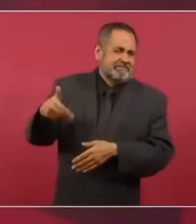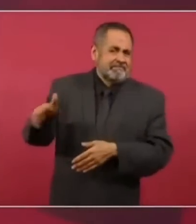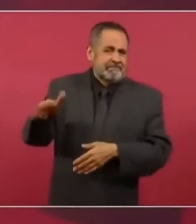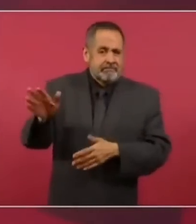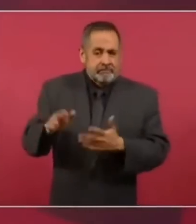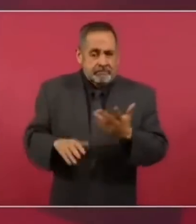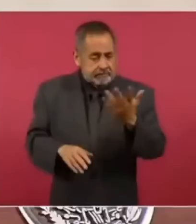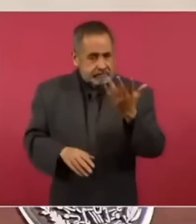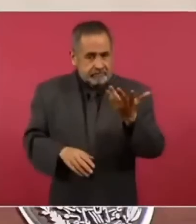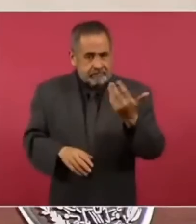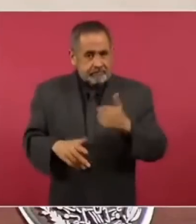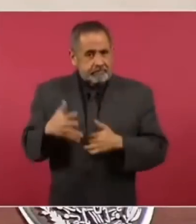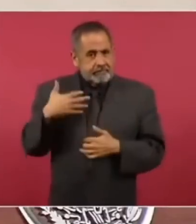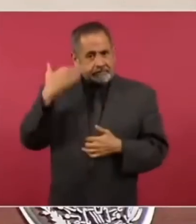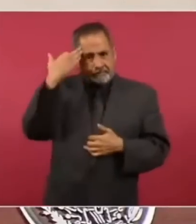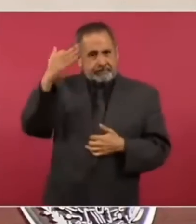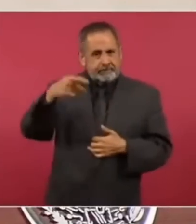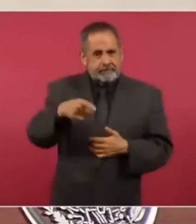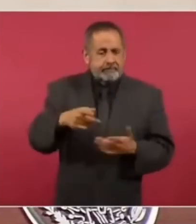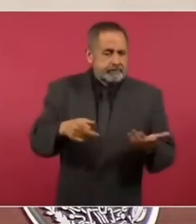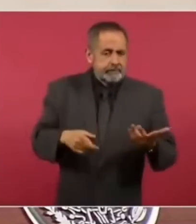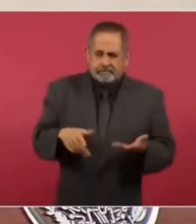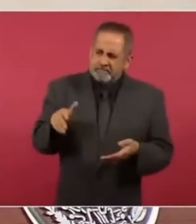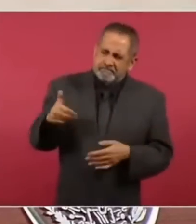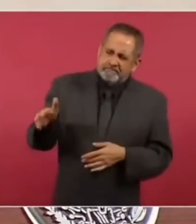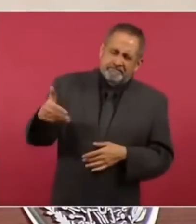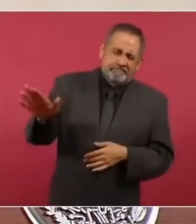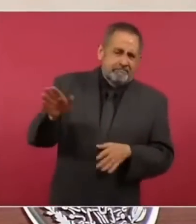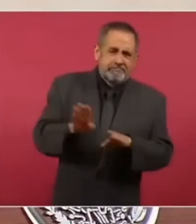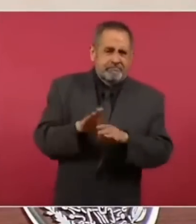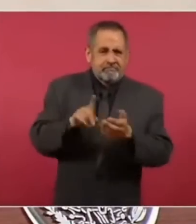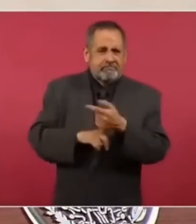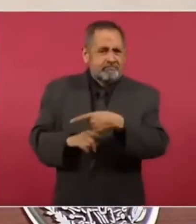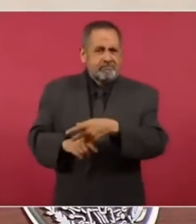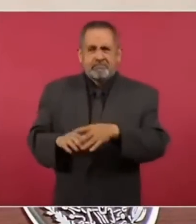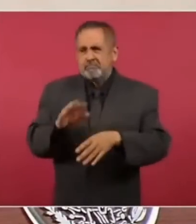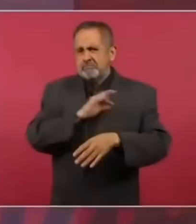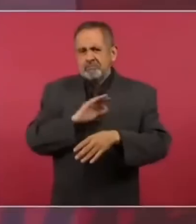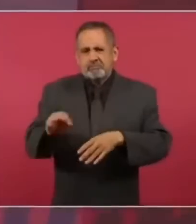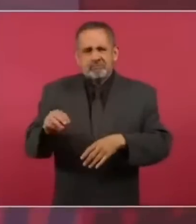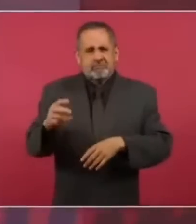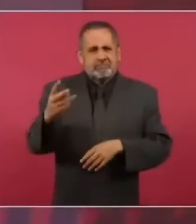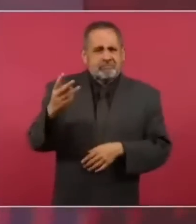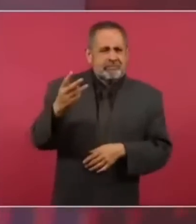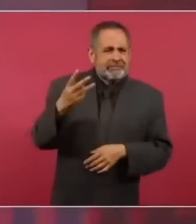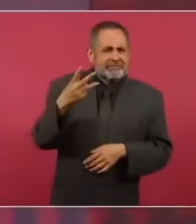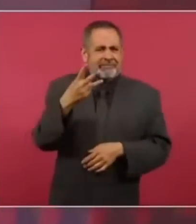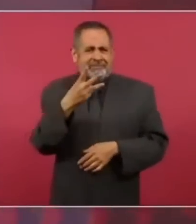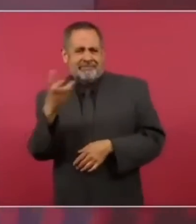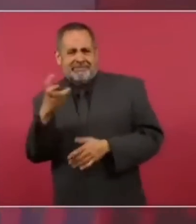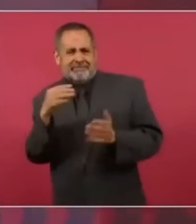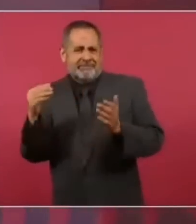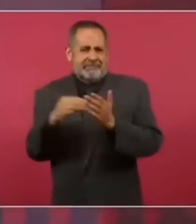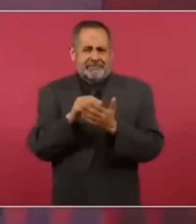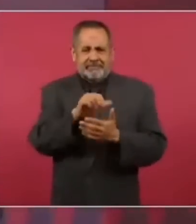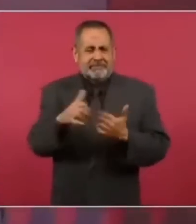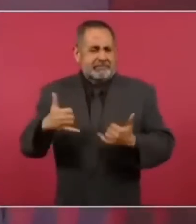En aquellos tiempos se rechazaba alrededor de 300 mil jóvenes